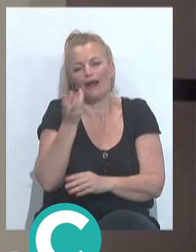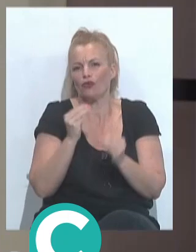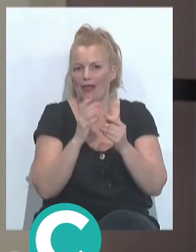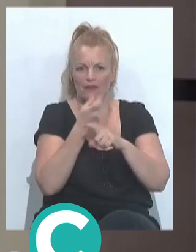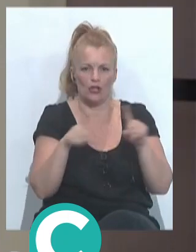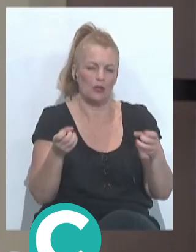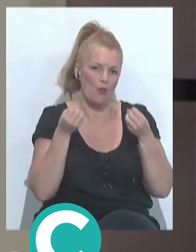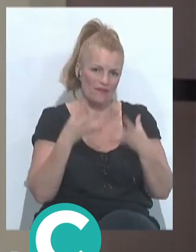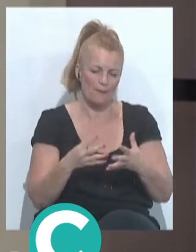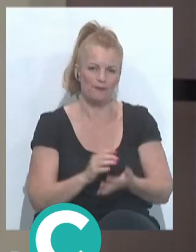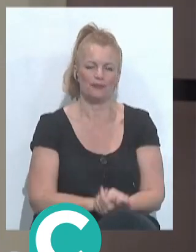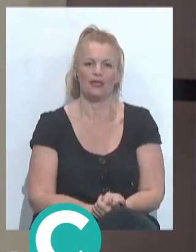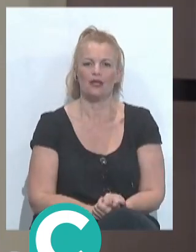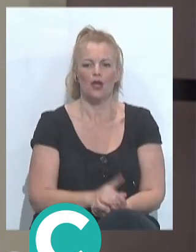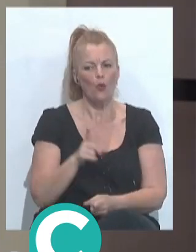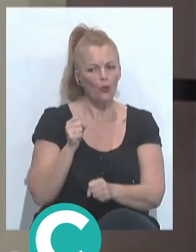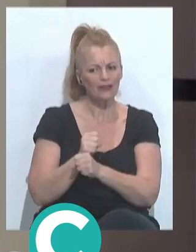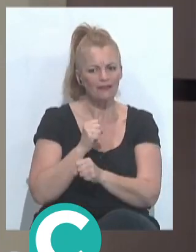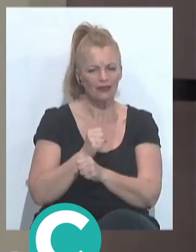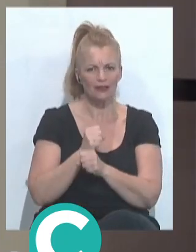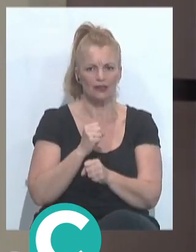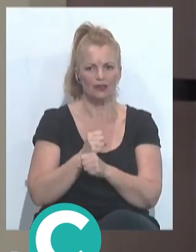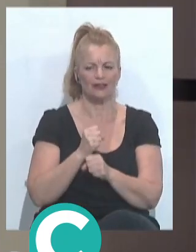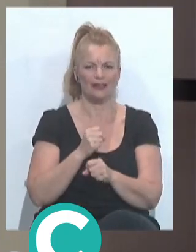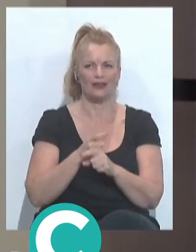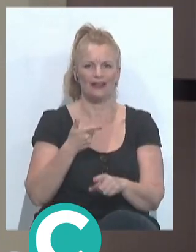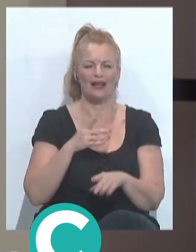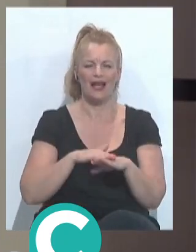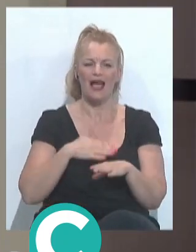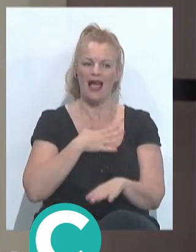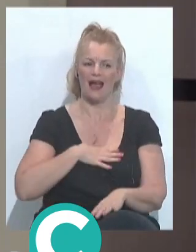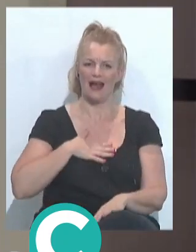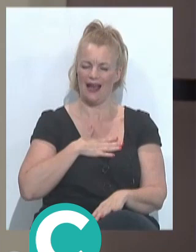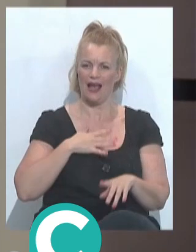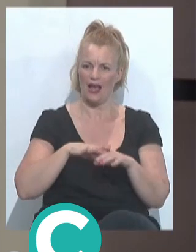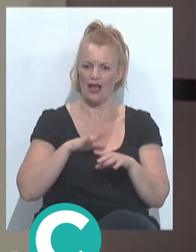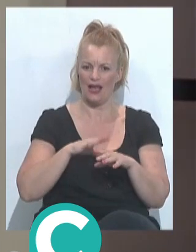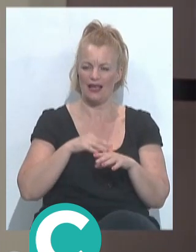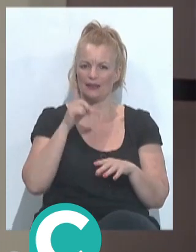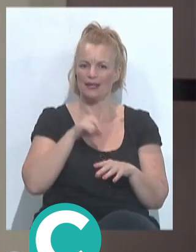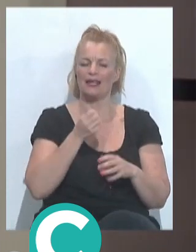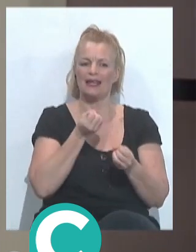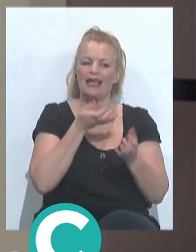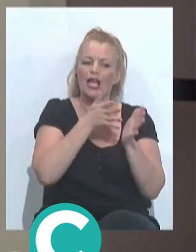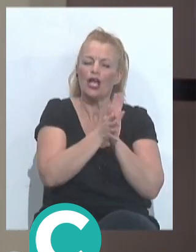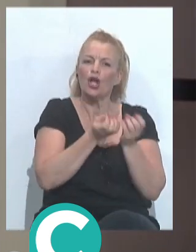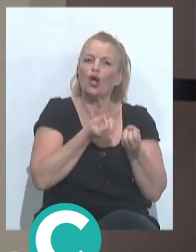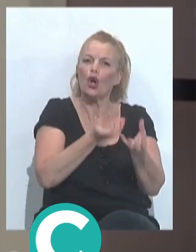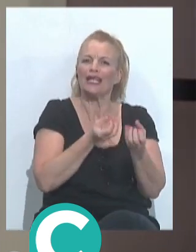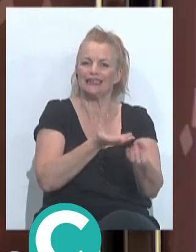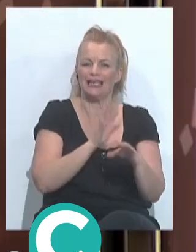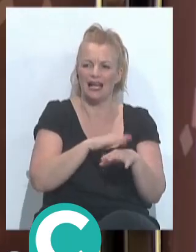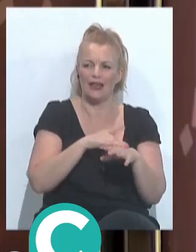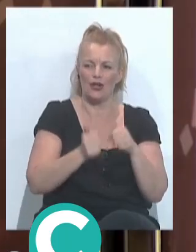y la verdad que es muy bien. En una labor muchas veces ingrata, que es la de ser cronista de cada sesión del